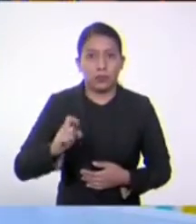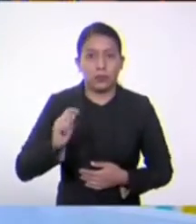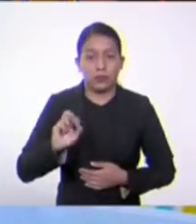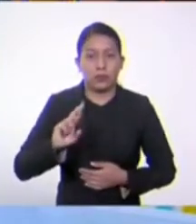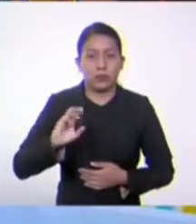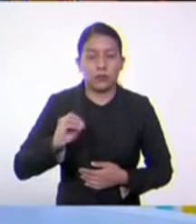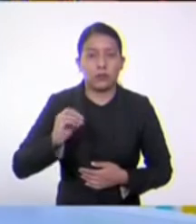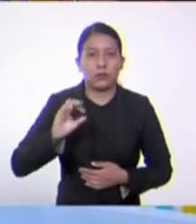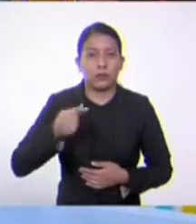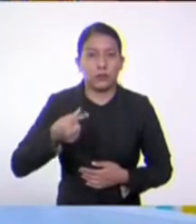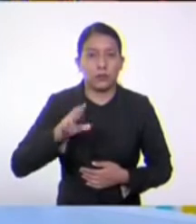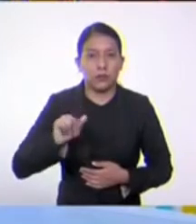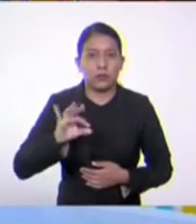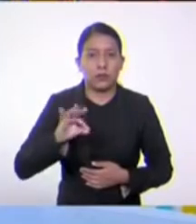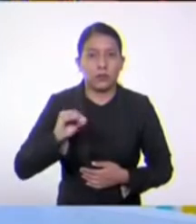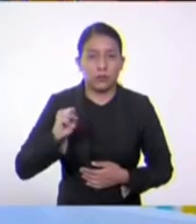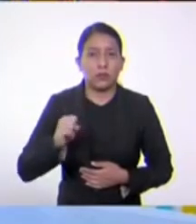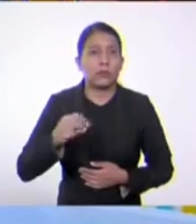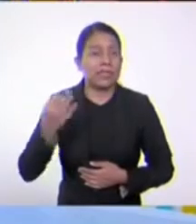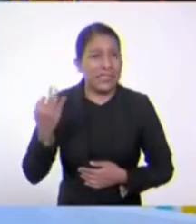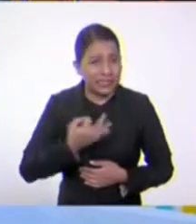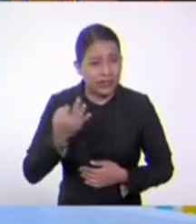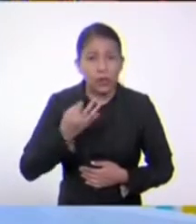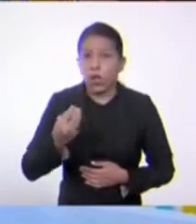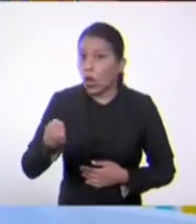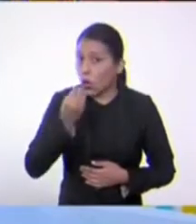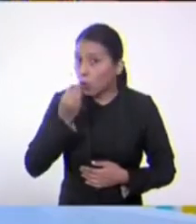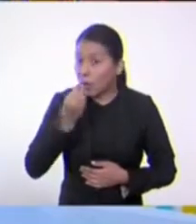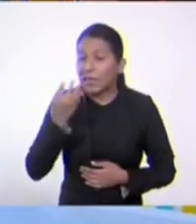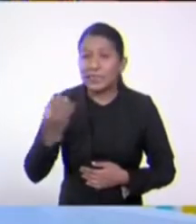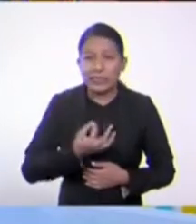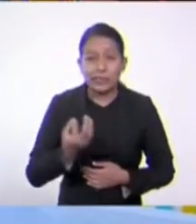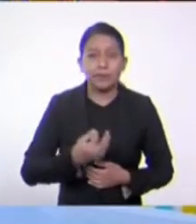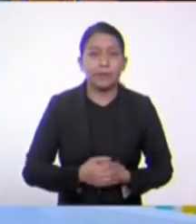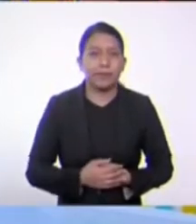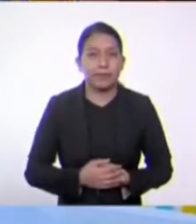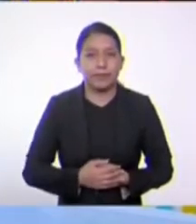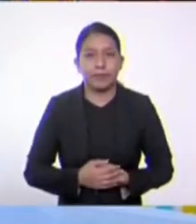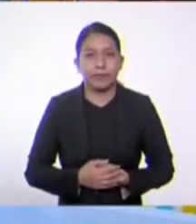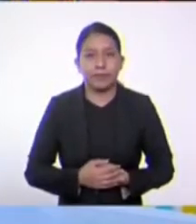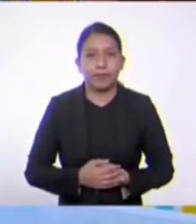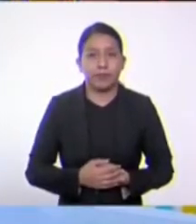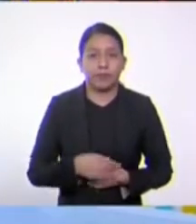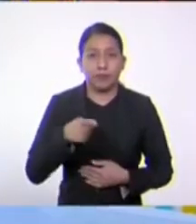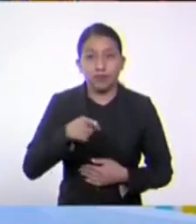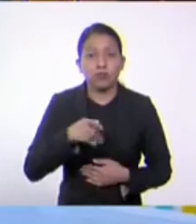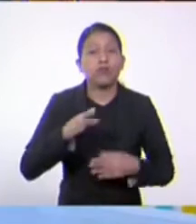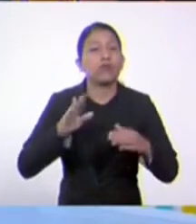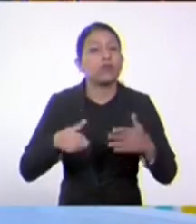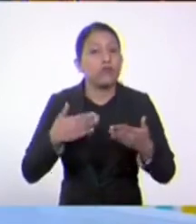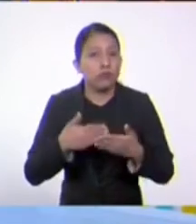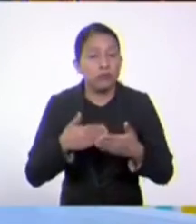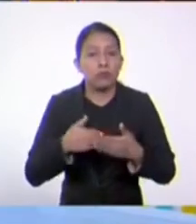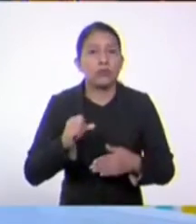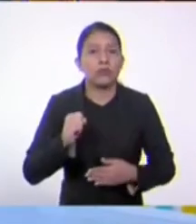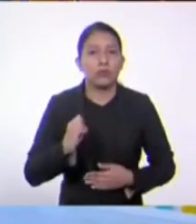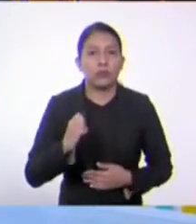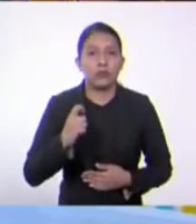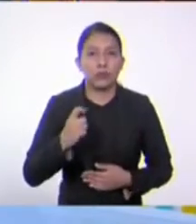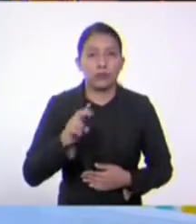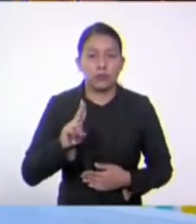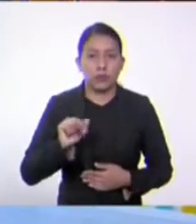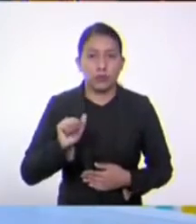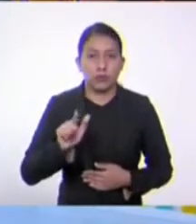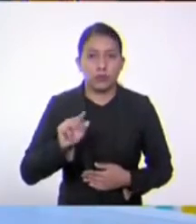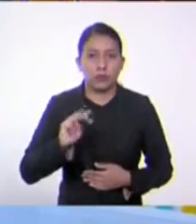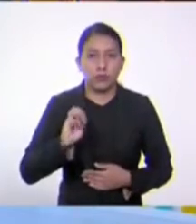consumen o que requieren consumir alimento. También son organismos que se reproducen sexualmente a través